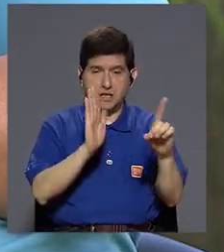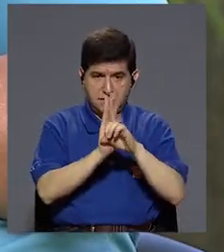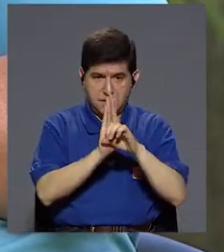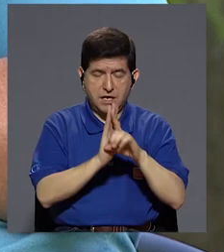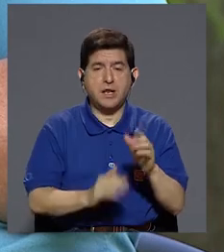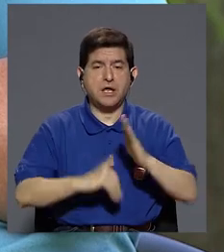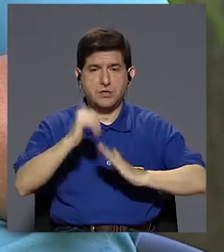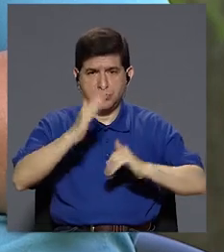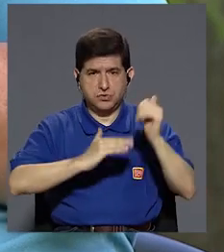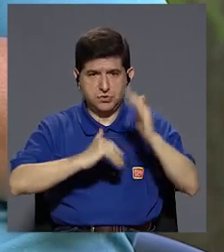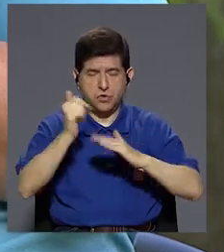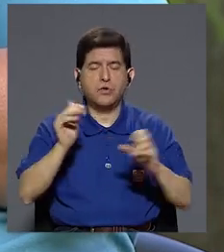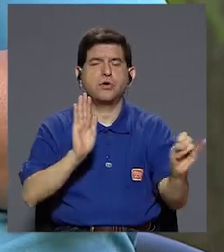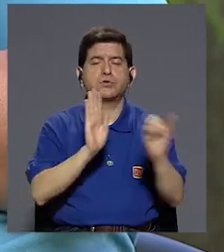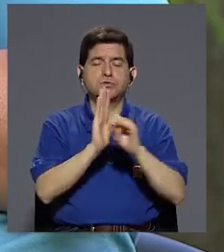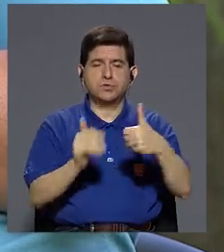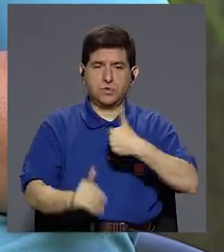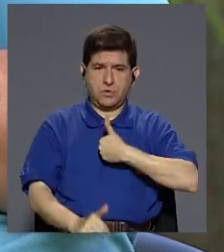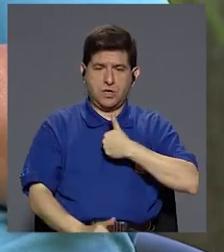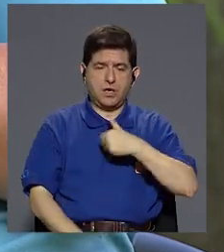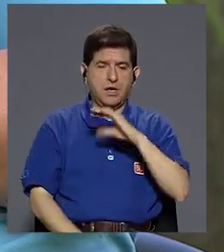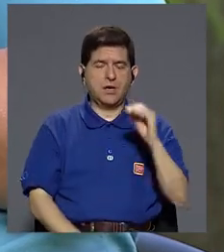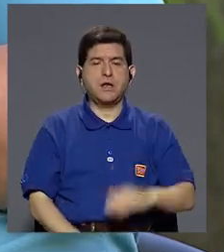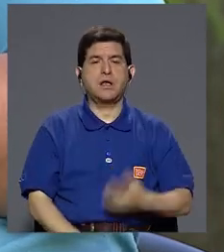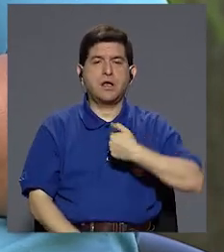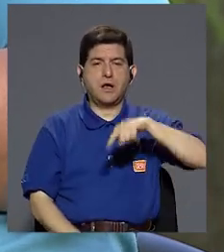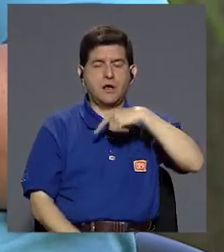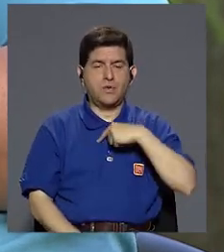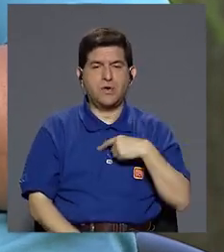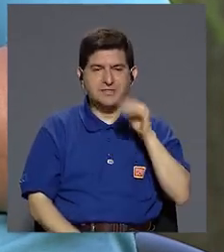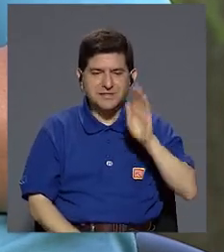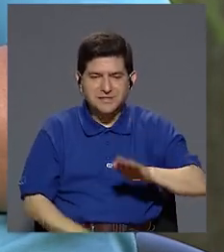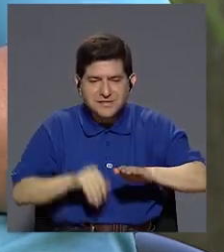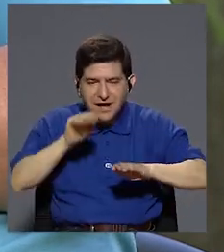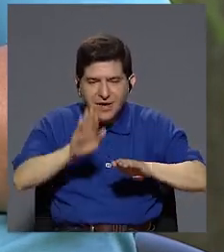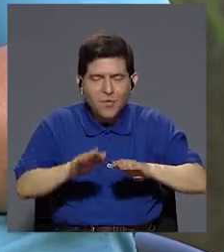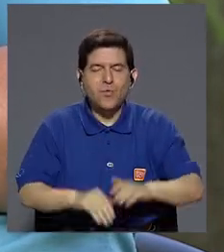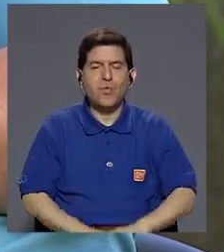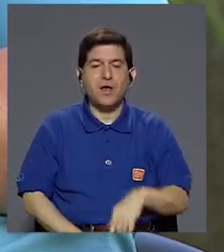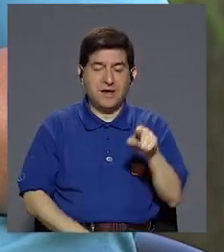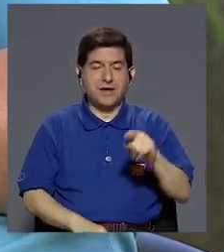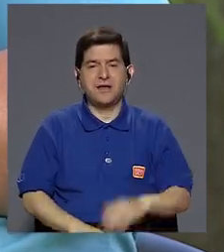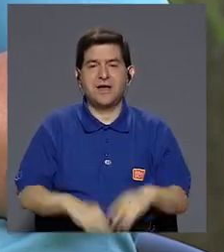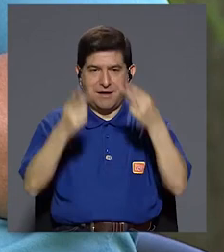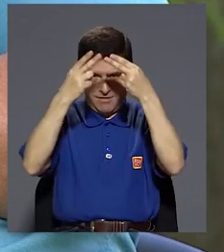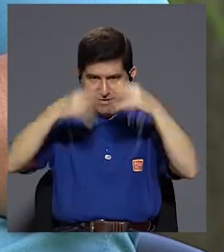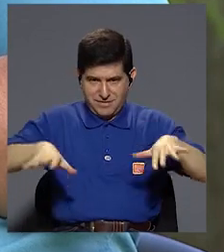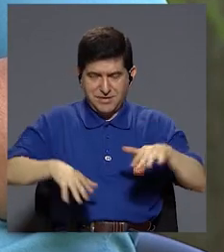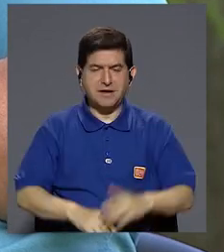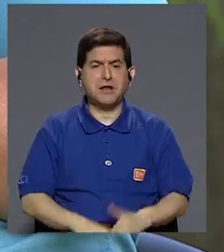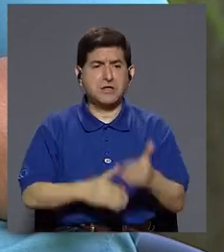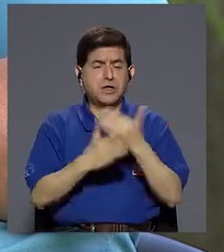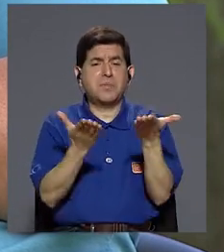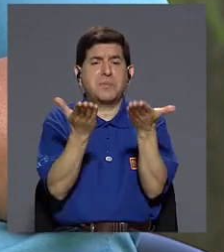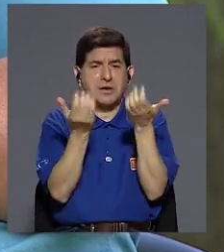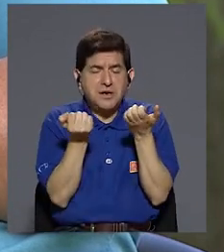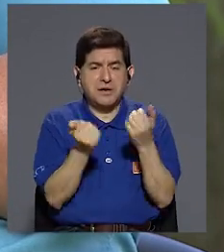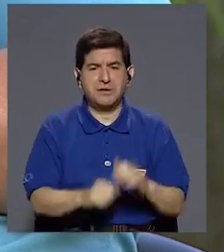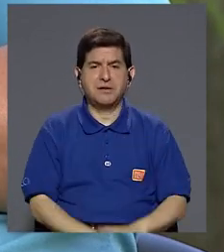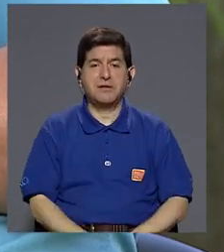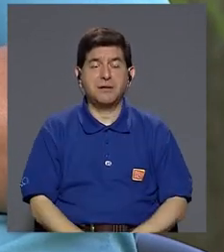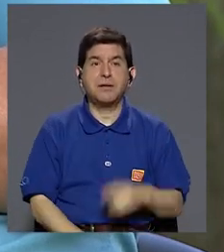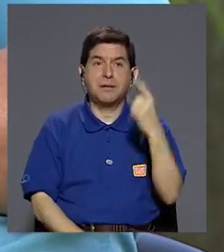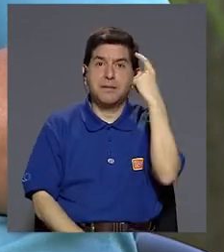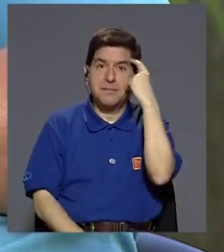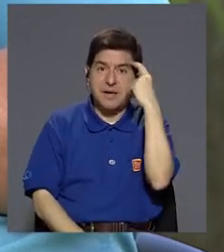de construir nuestra identidad y nuestra huella digital. Y a veces compartimos lo que nosotros queremos. Hay que pensar